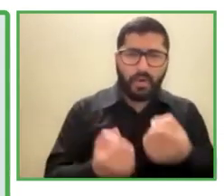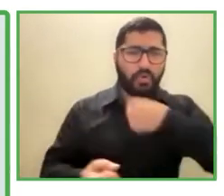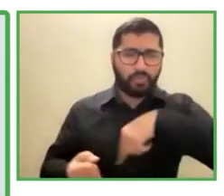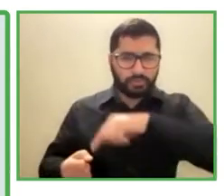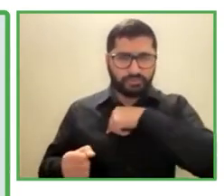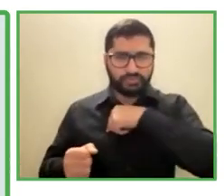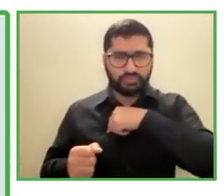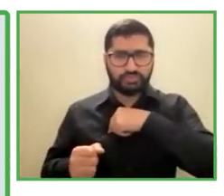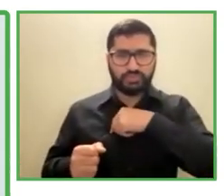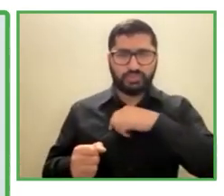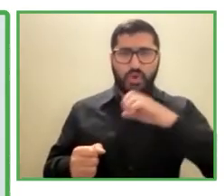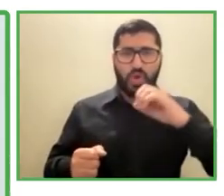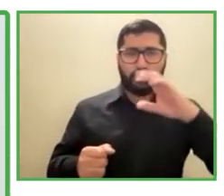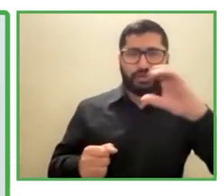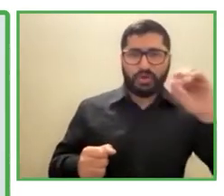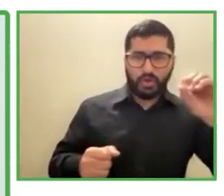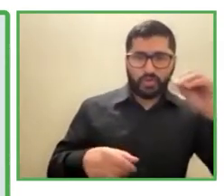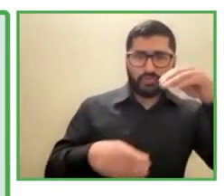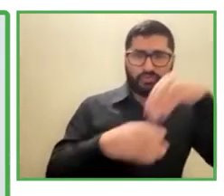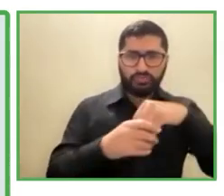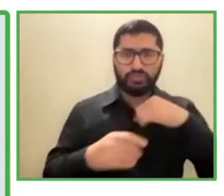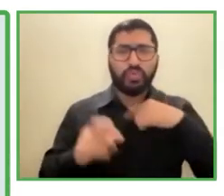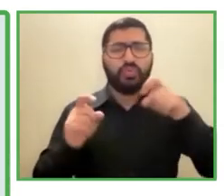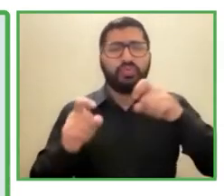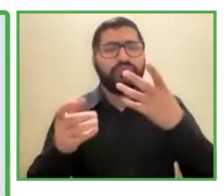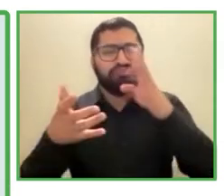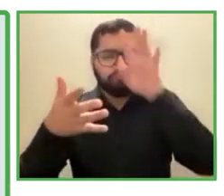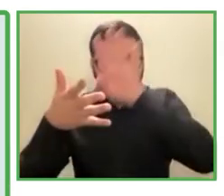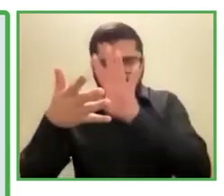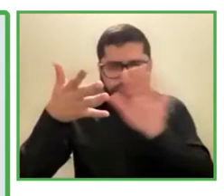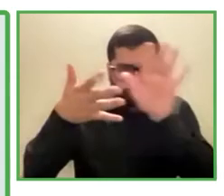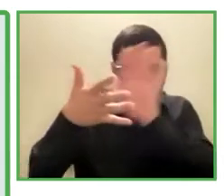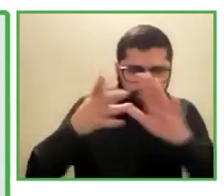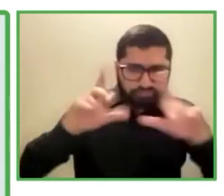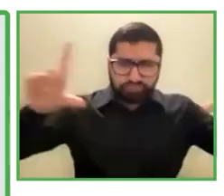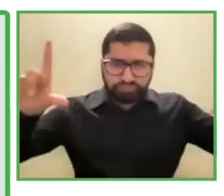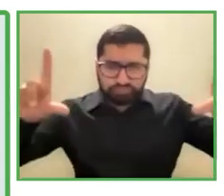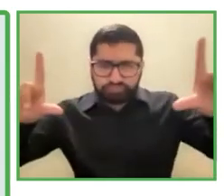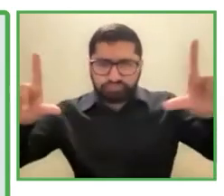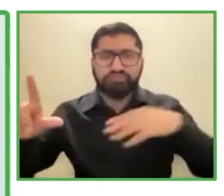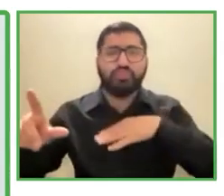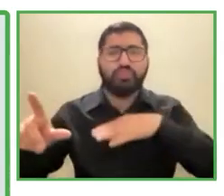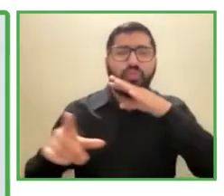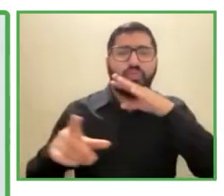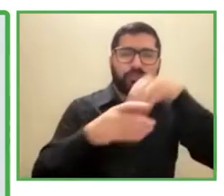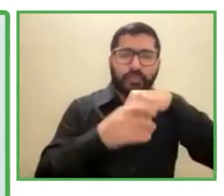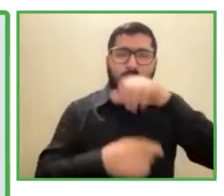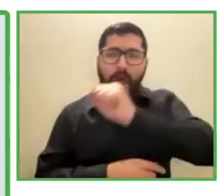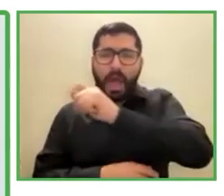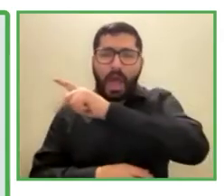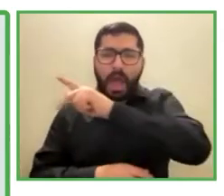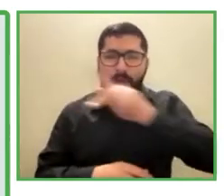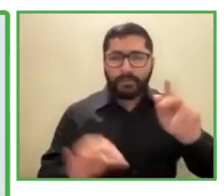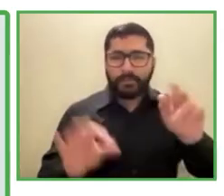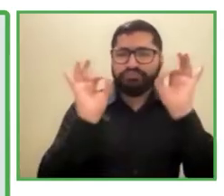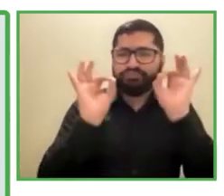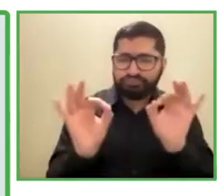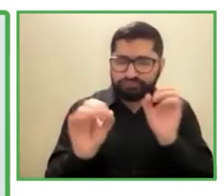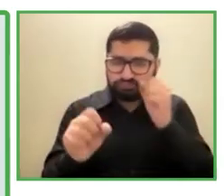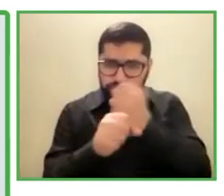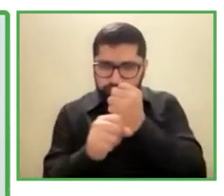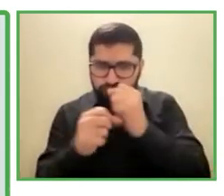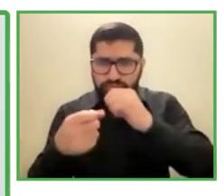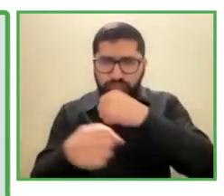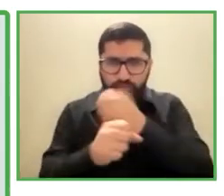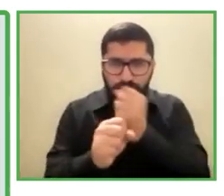pantalla y utilizo una aplicación especial para poder operar el computador para poder realizar mis tareas de